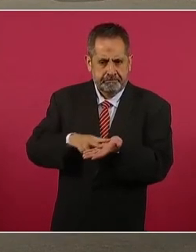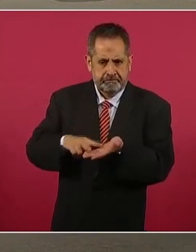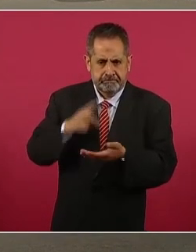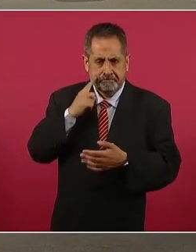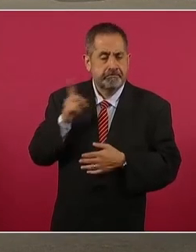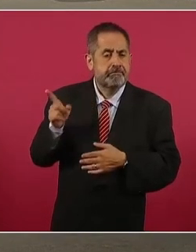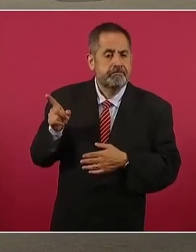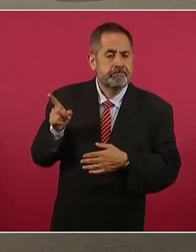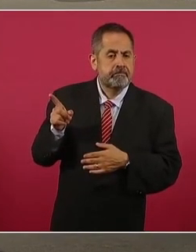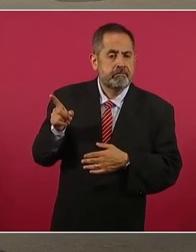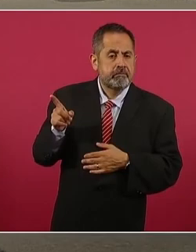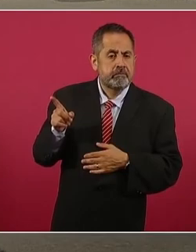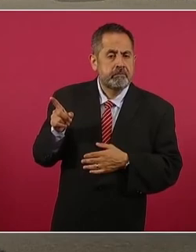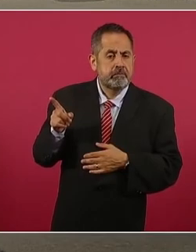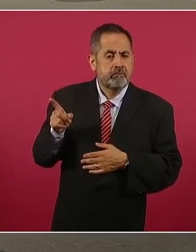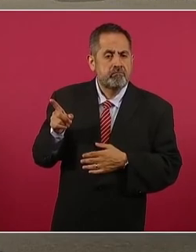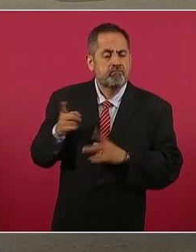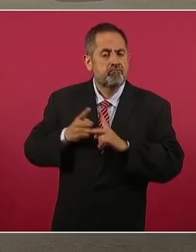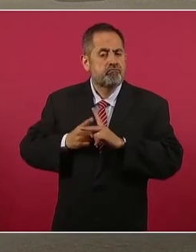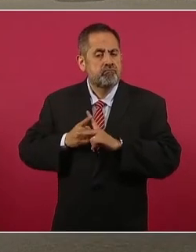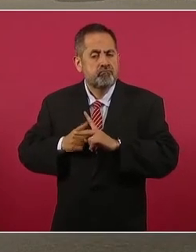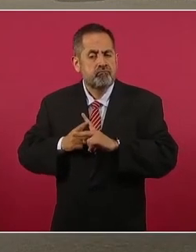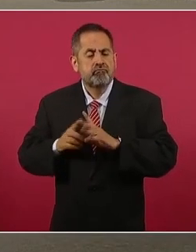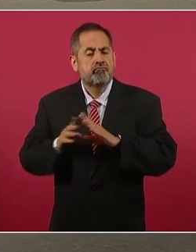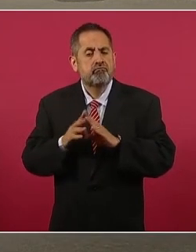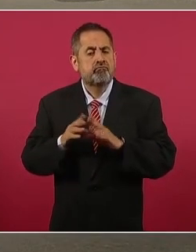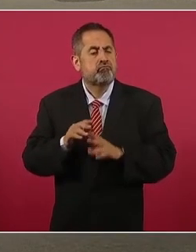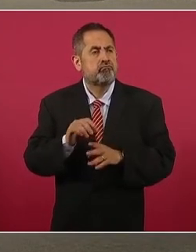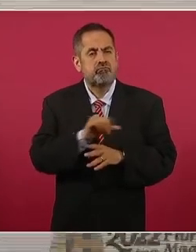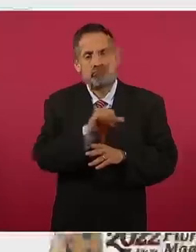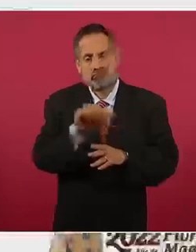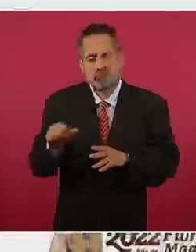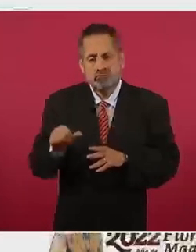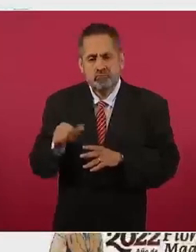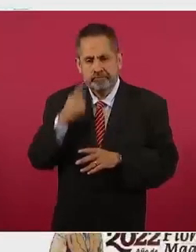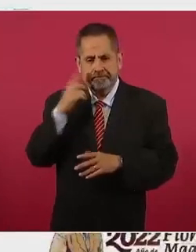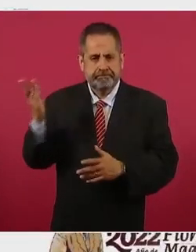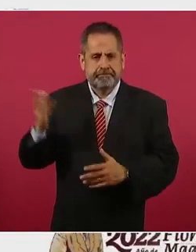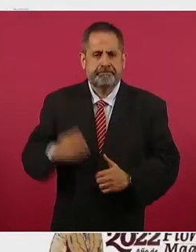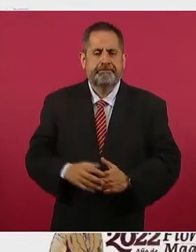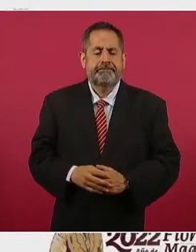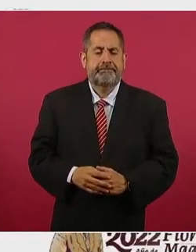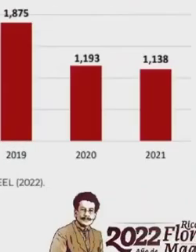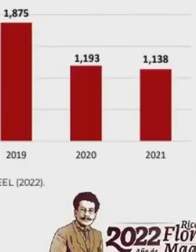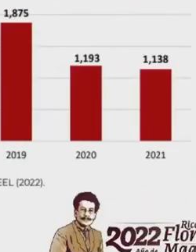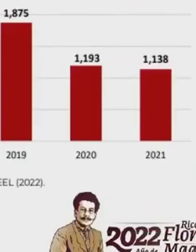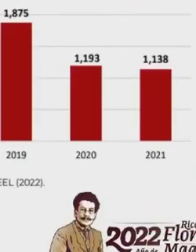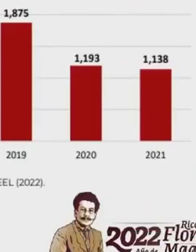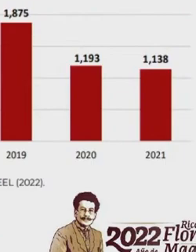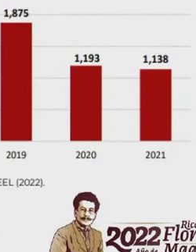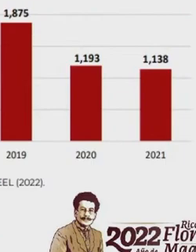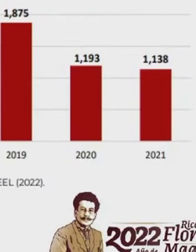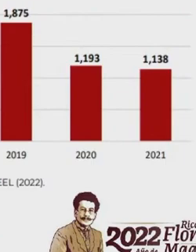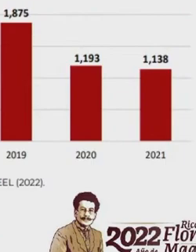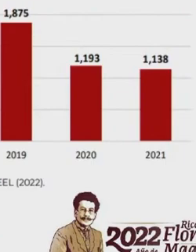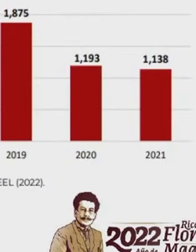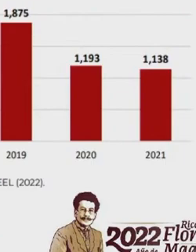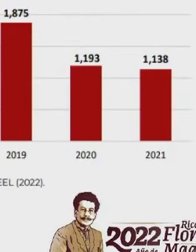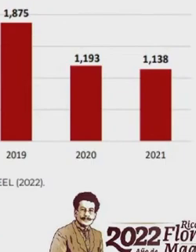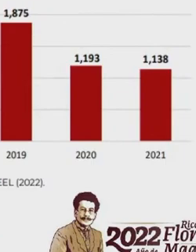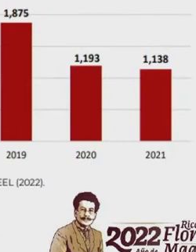cómo se empieza a medir hasta obtener un pico alto en el 2010 y en el